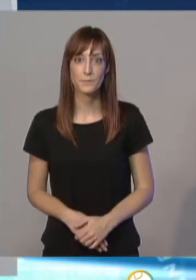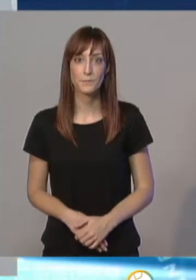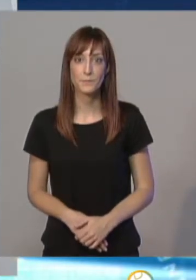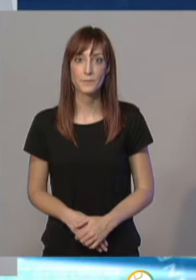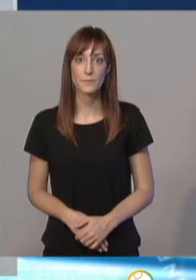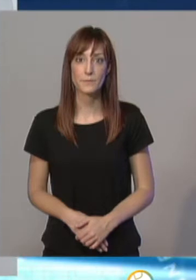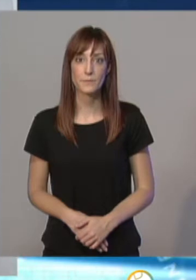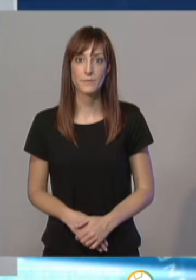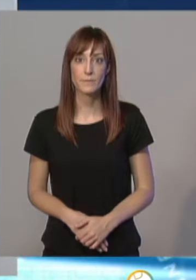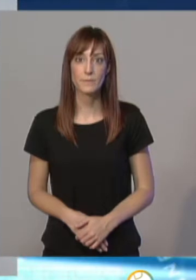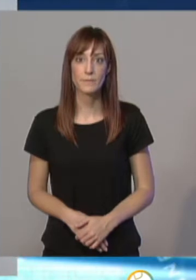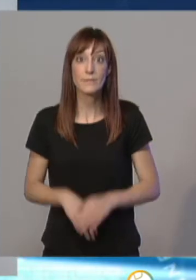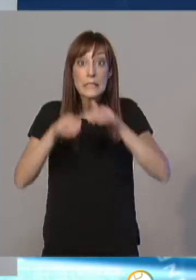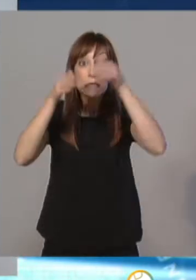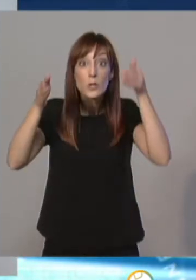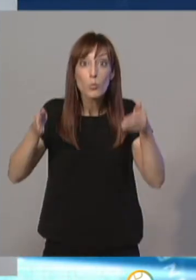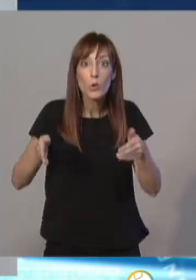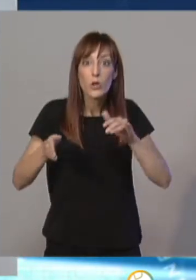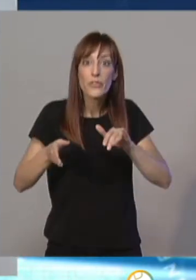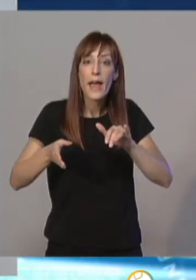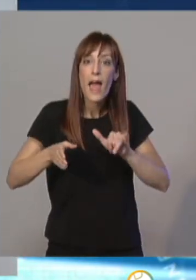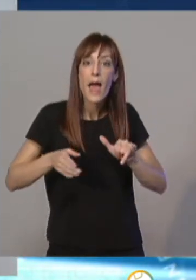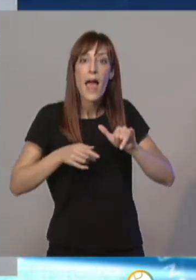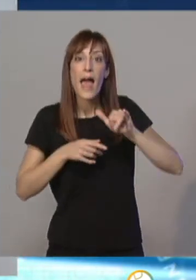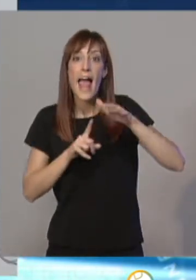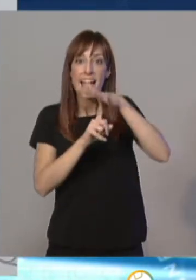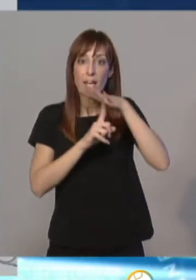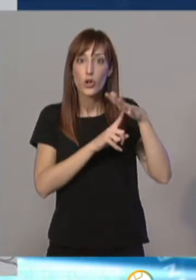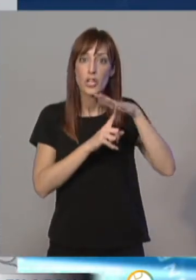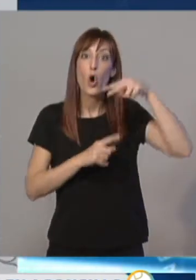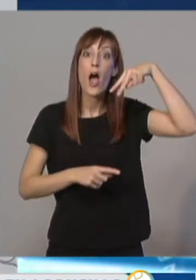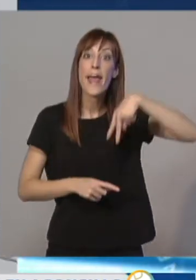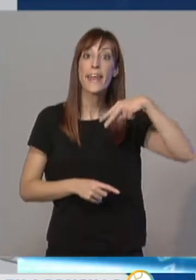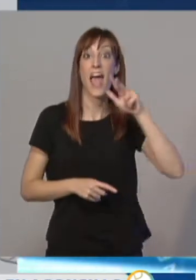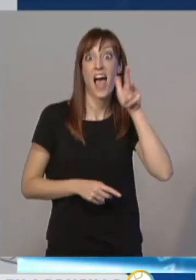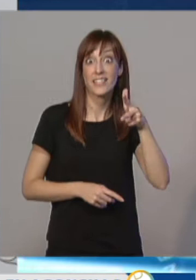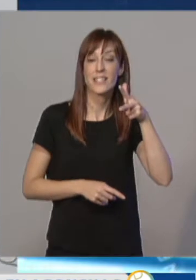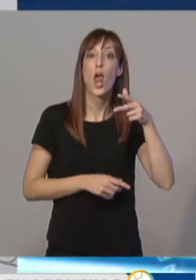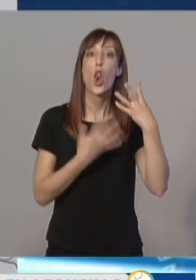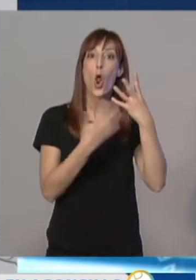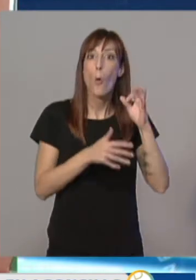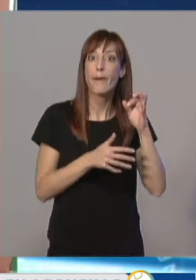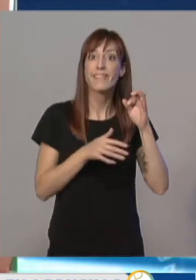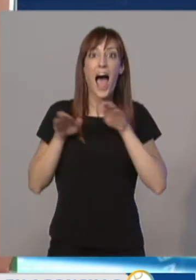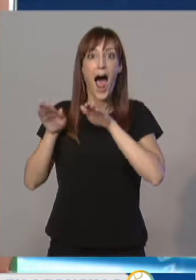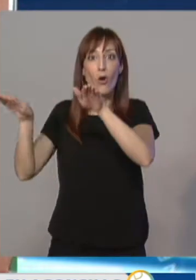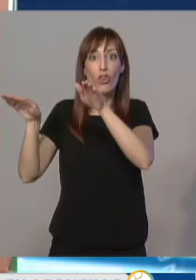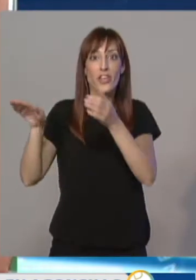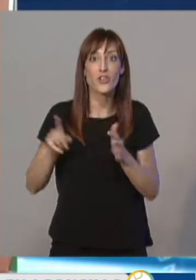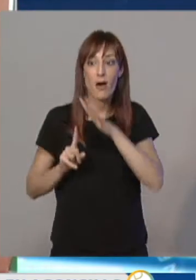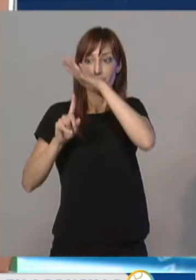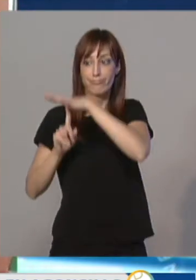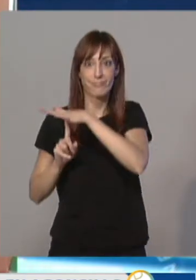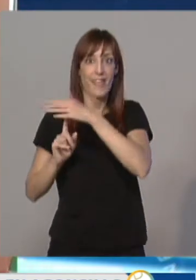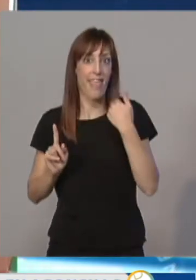El primer simulador de vuelo del helicóptero NH-90 ya se encuentra en la base militar de Agoncillo. Un sistema